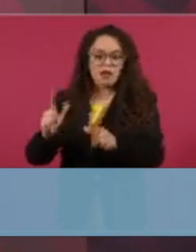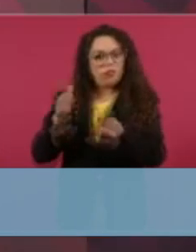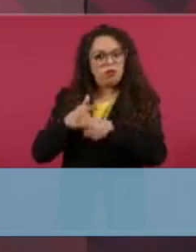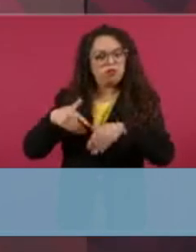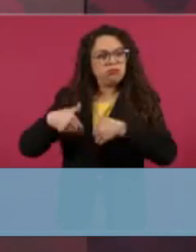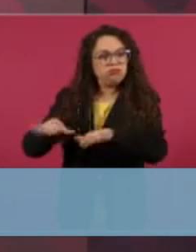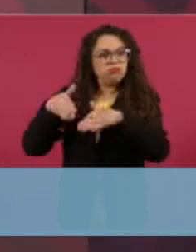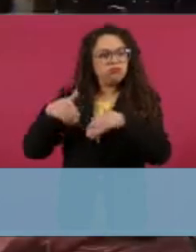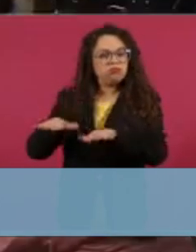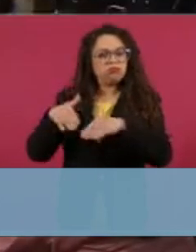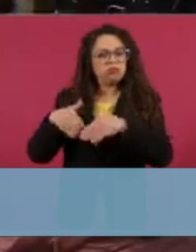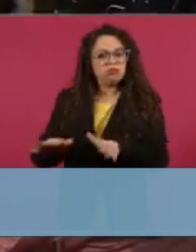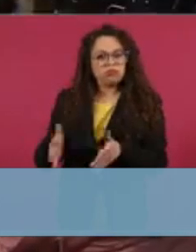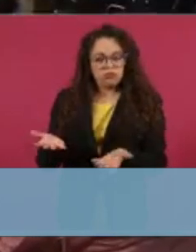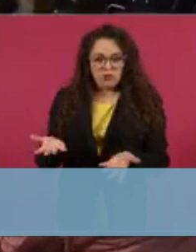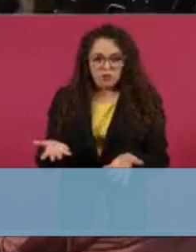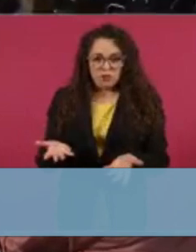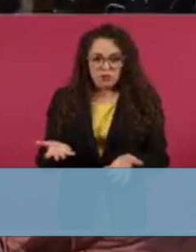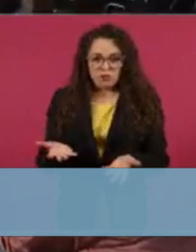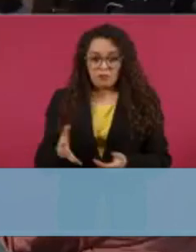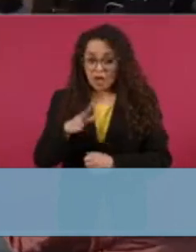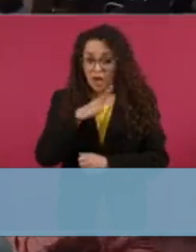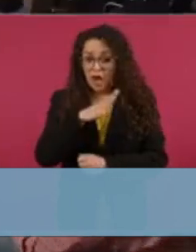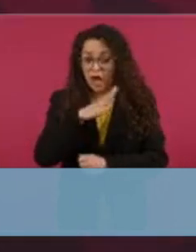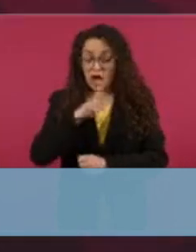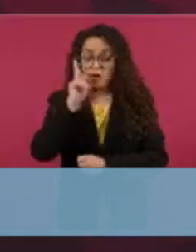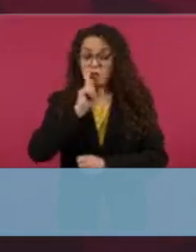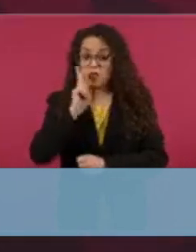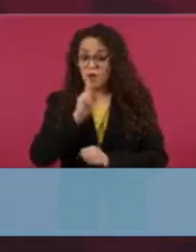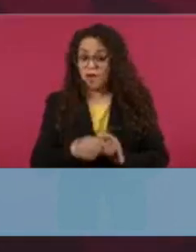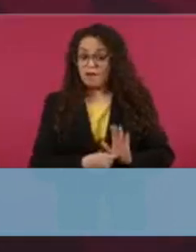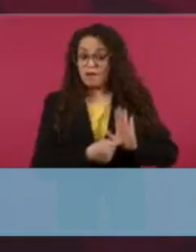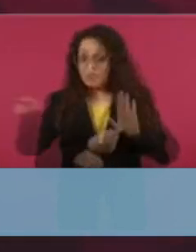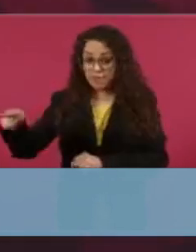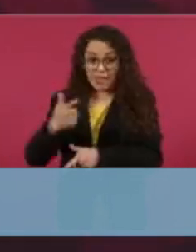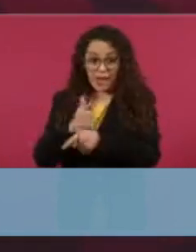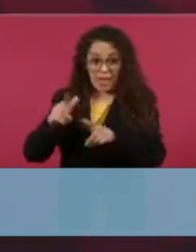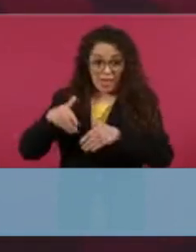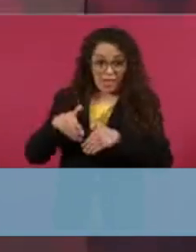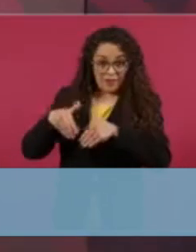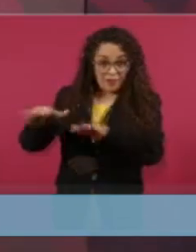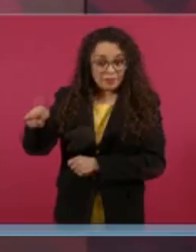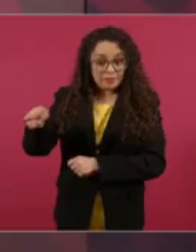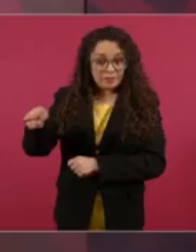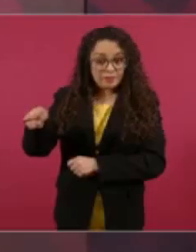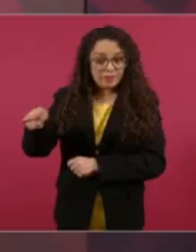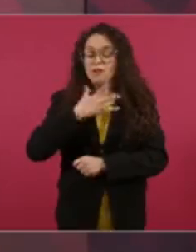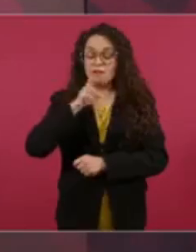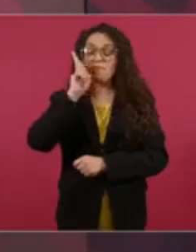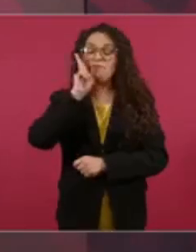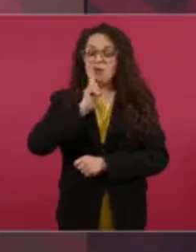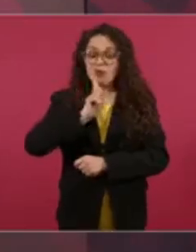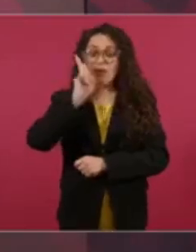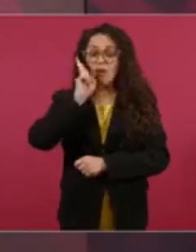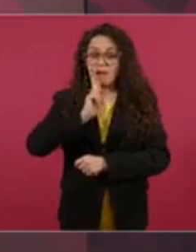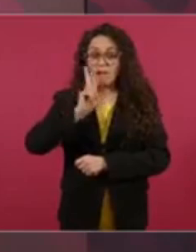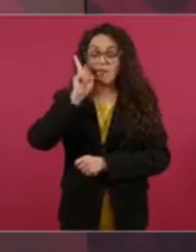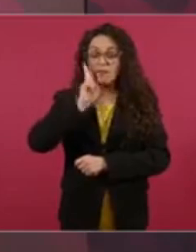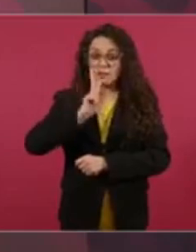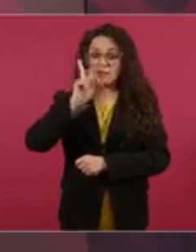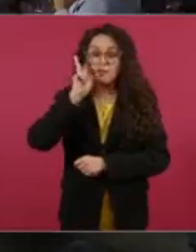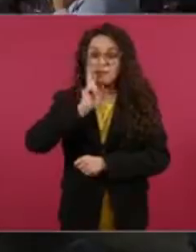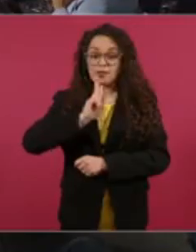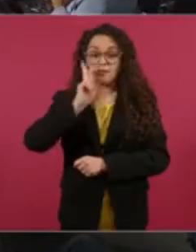y tenemos pruebas de que de esos liberados, que esas personas